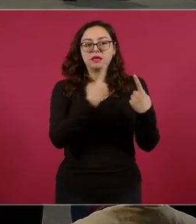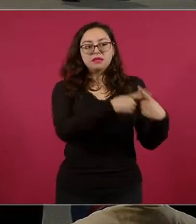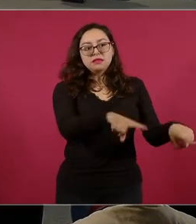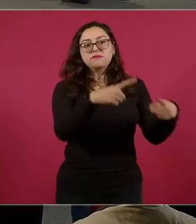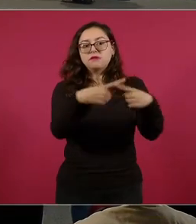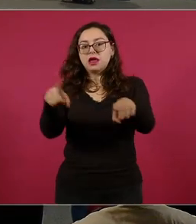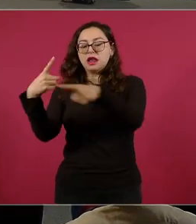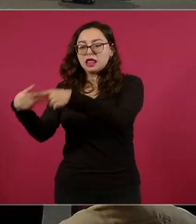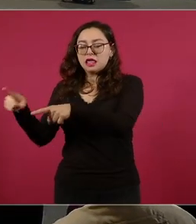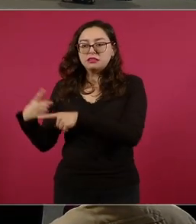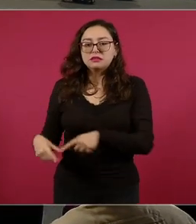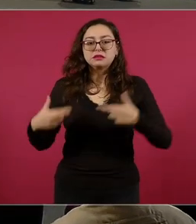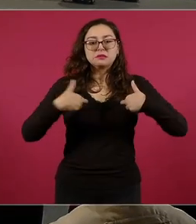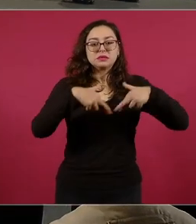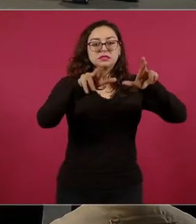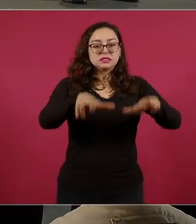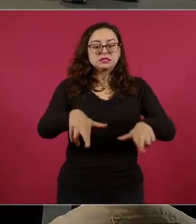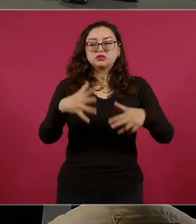expresada en las urnas.